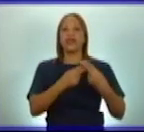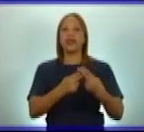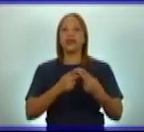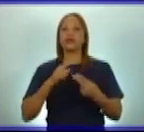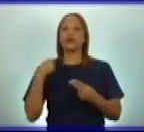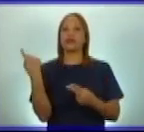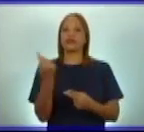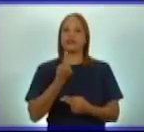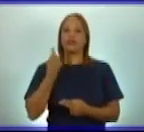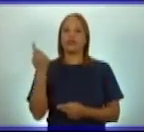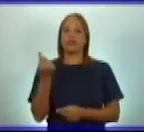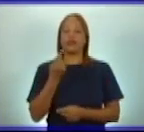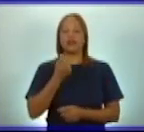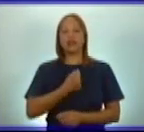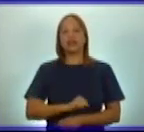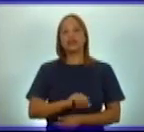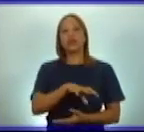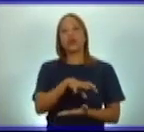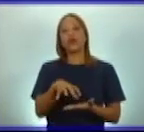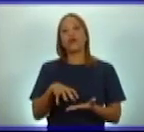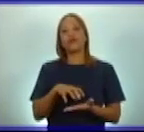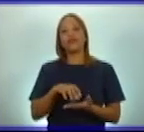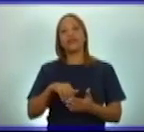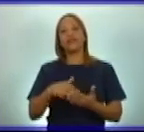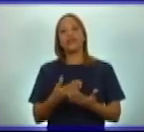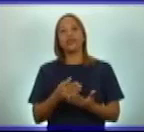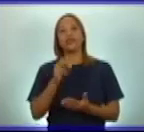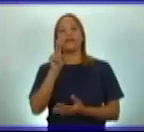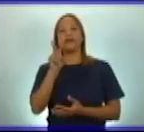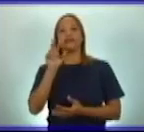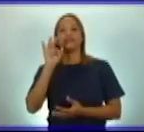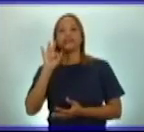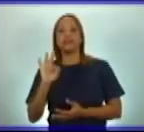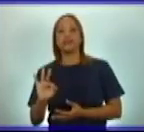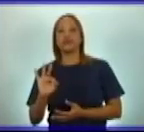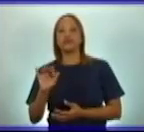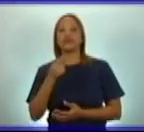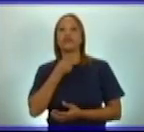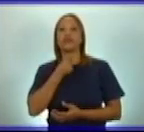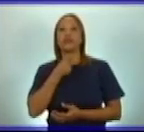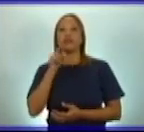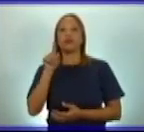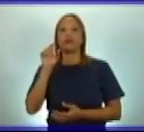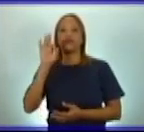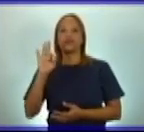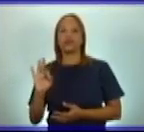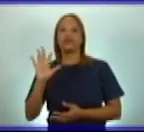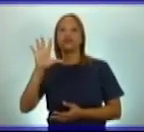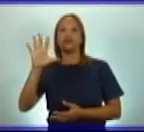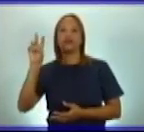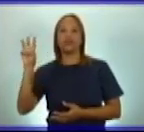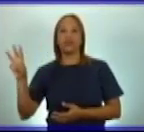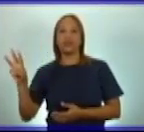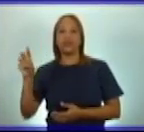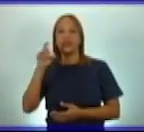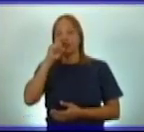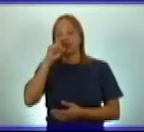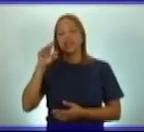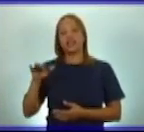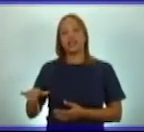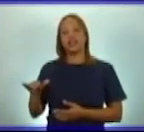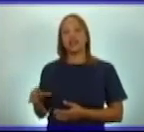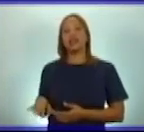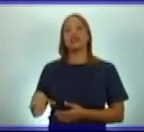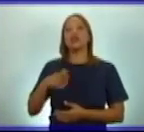Nació 28 de enero de 1853. La niñez y juventud de